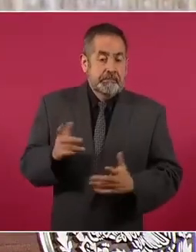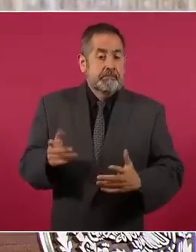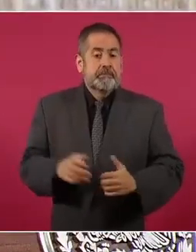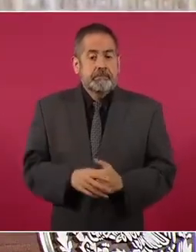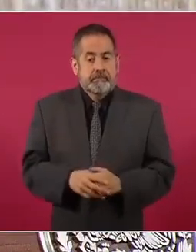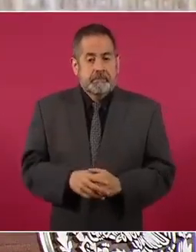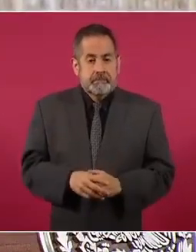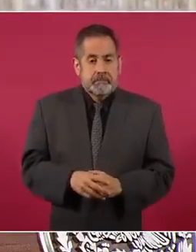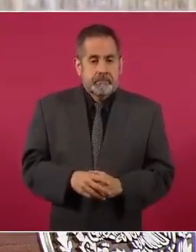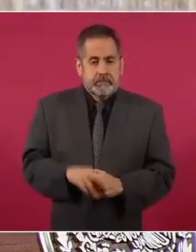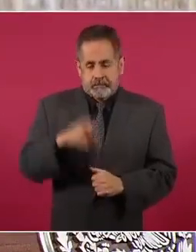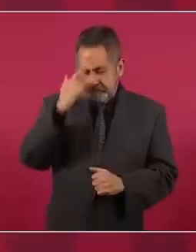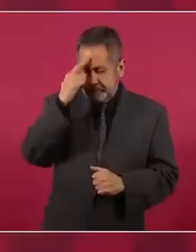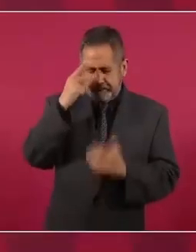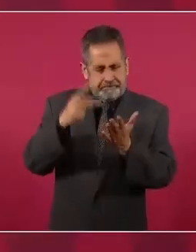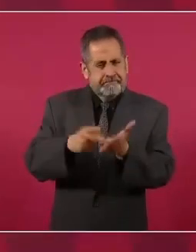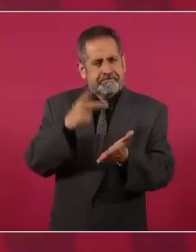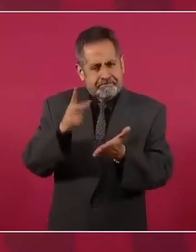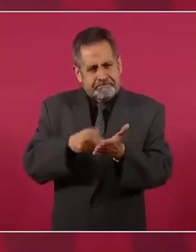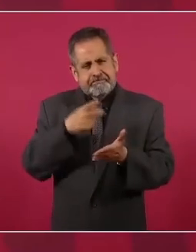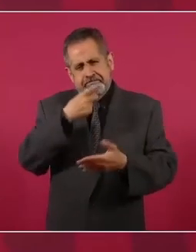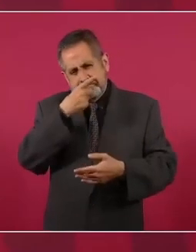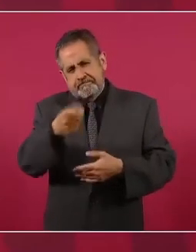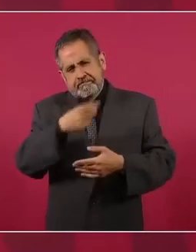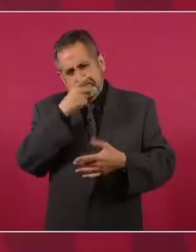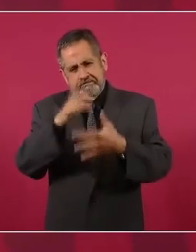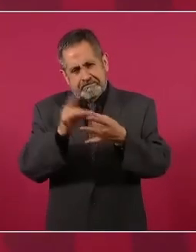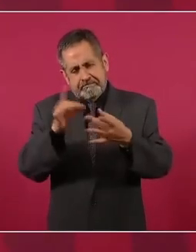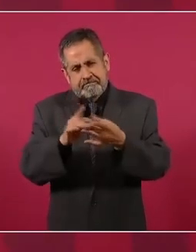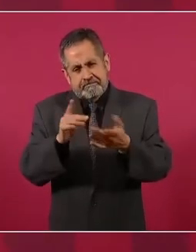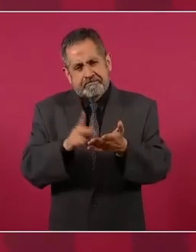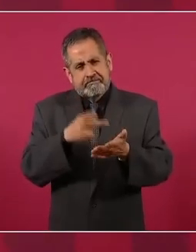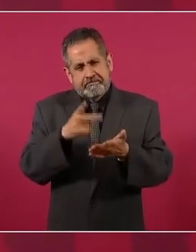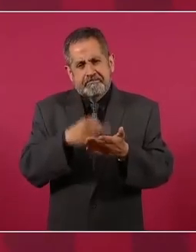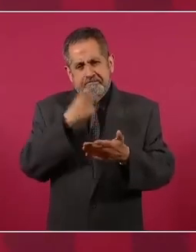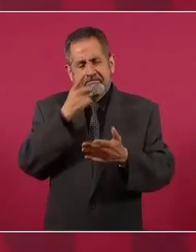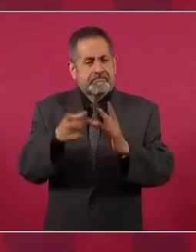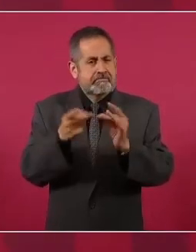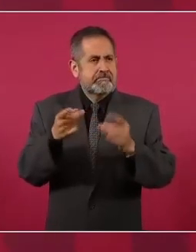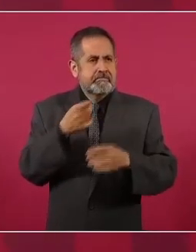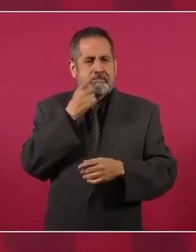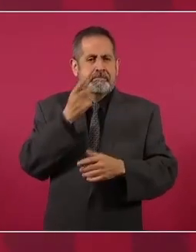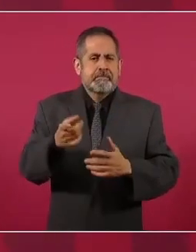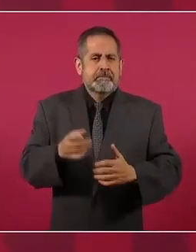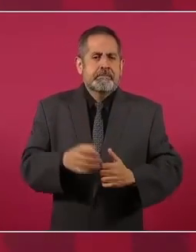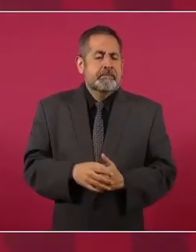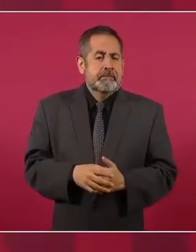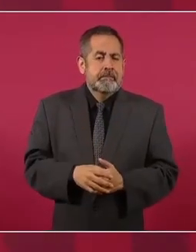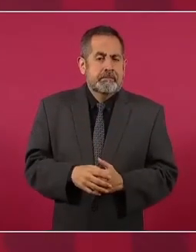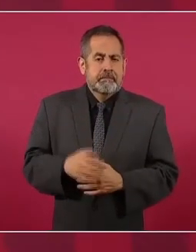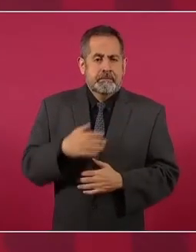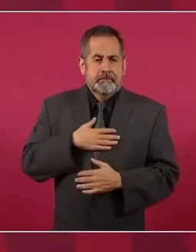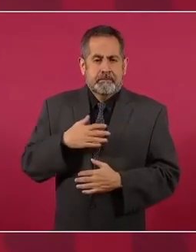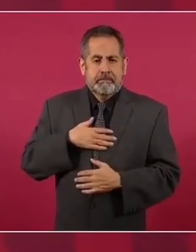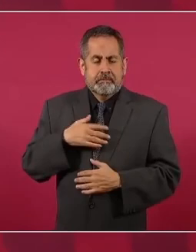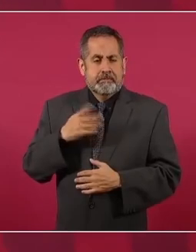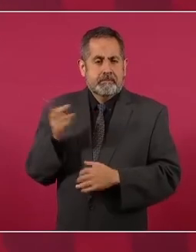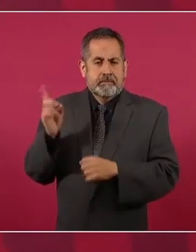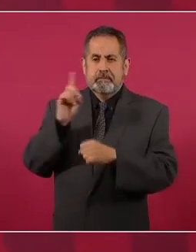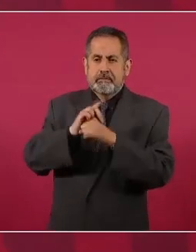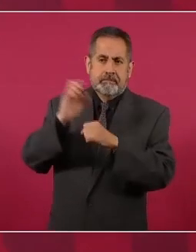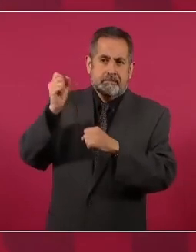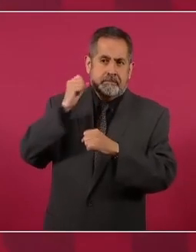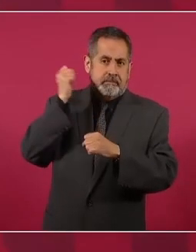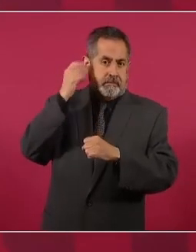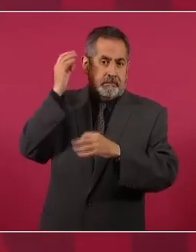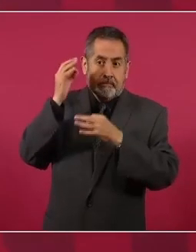recuerdo que lo dije muchas veces y lo reafirmé en mi acto de cierre de campaña